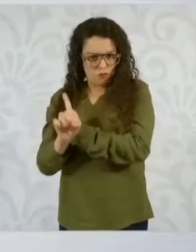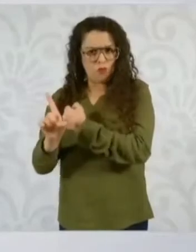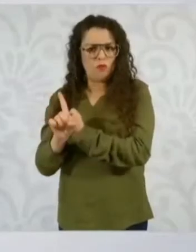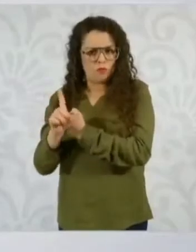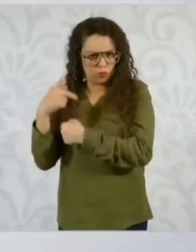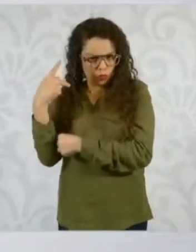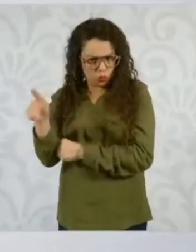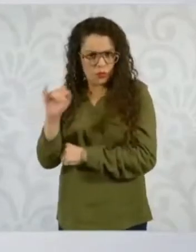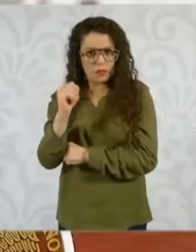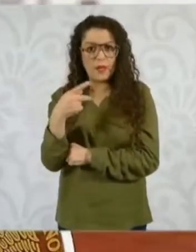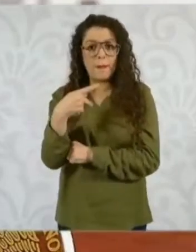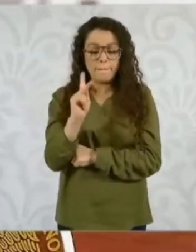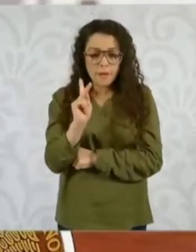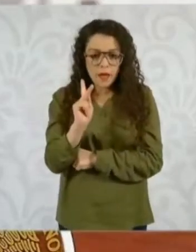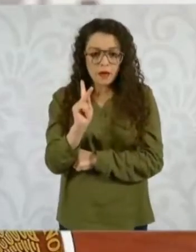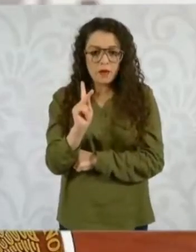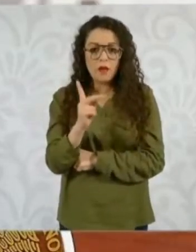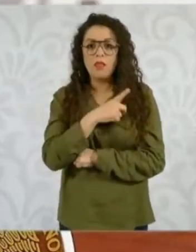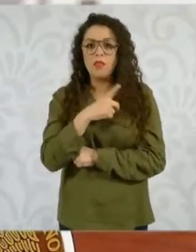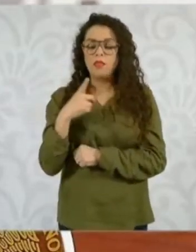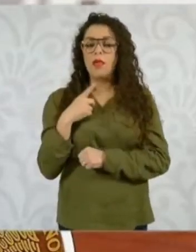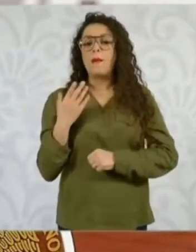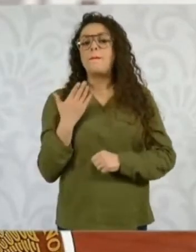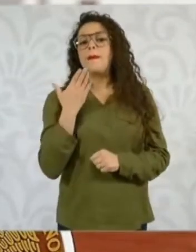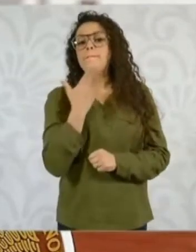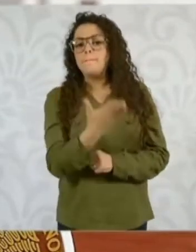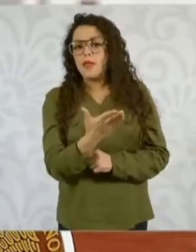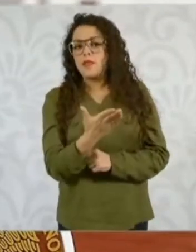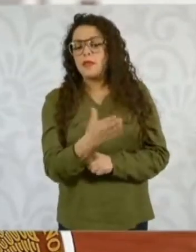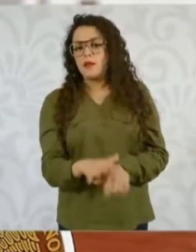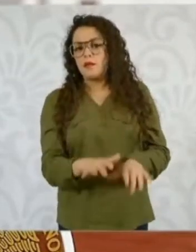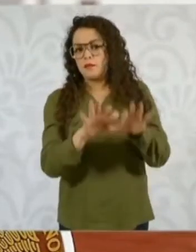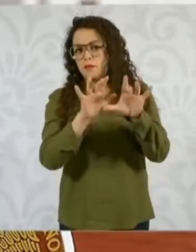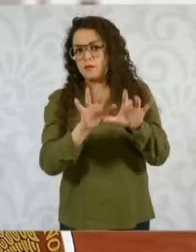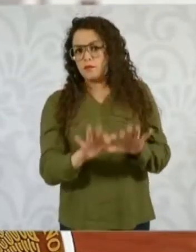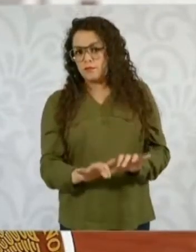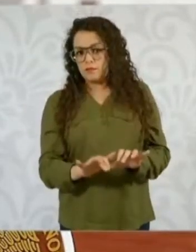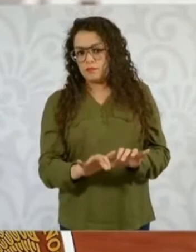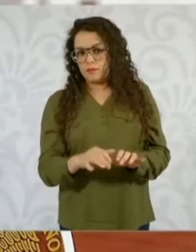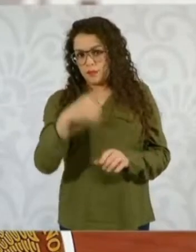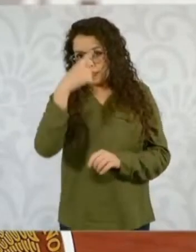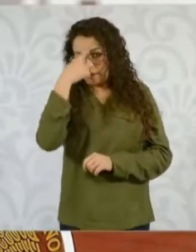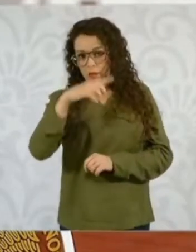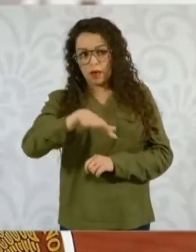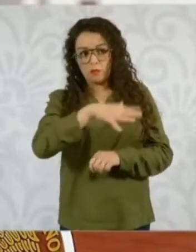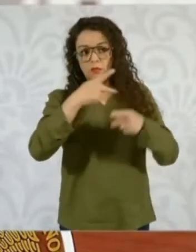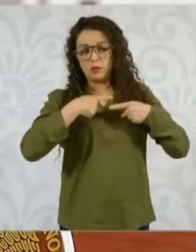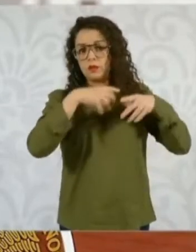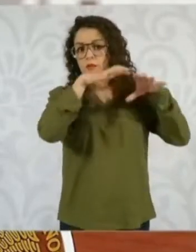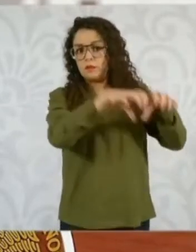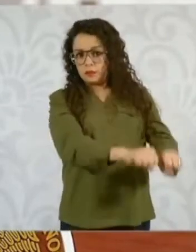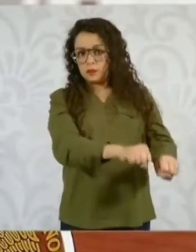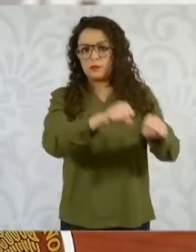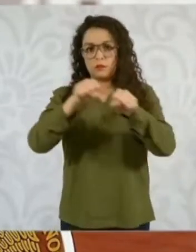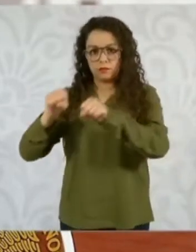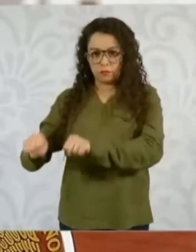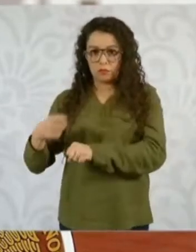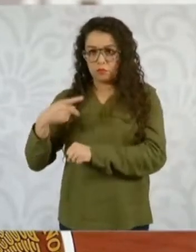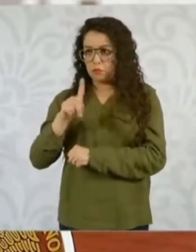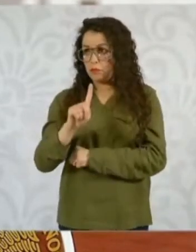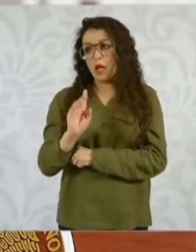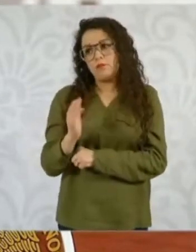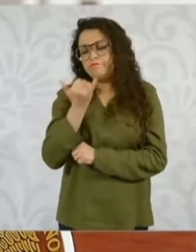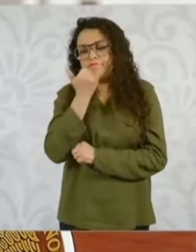solicita una orden de aprehensión y no se otorga, no procede.